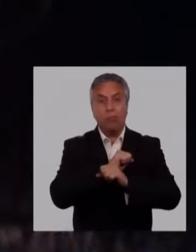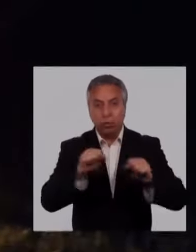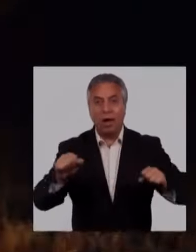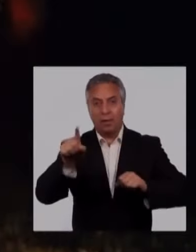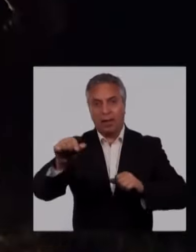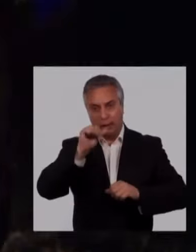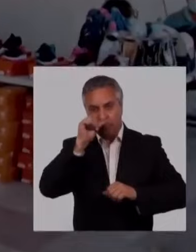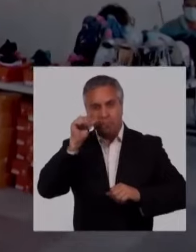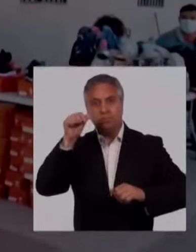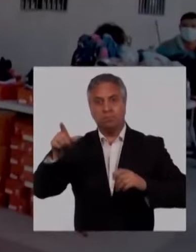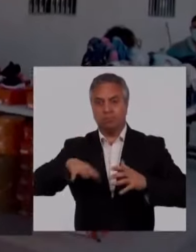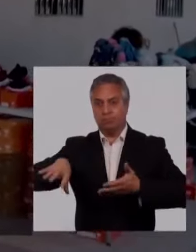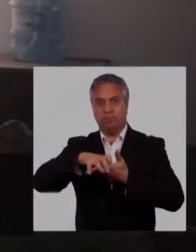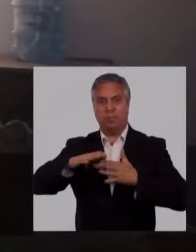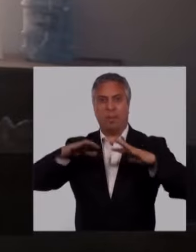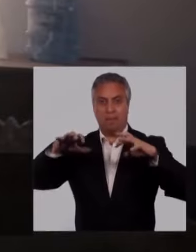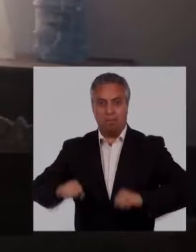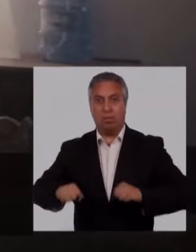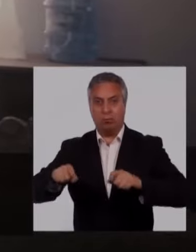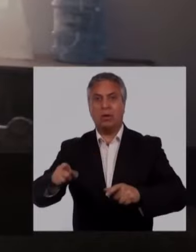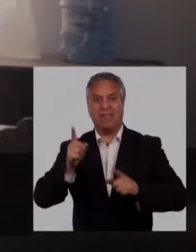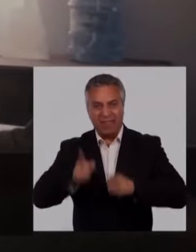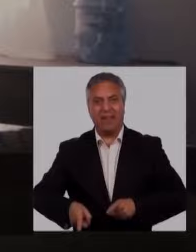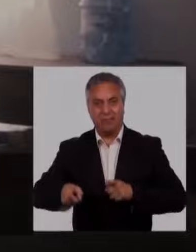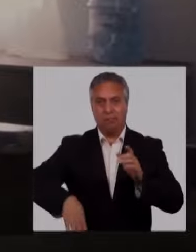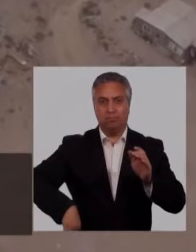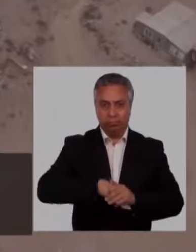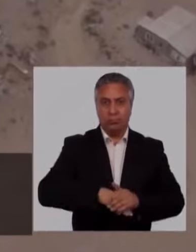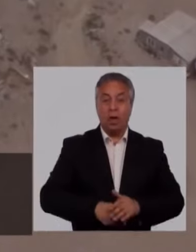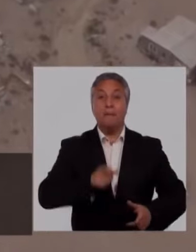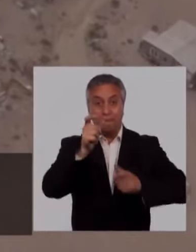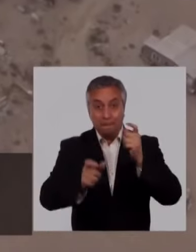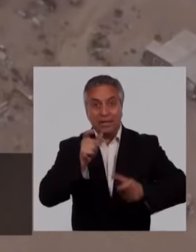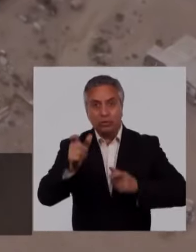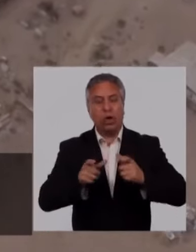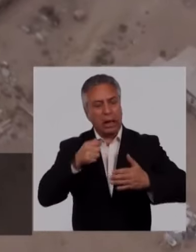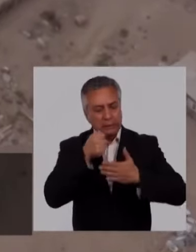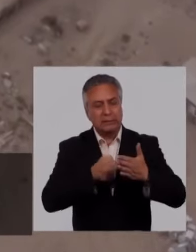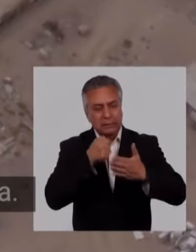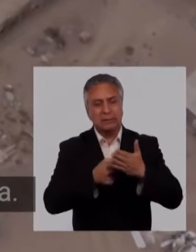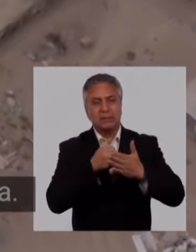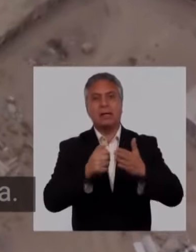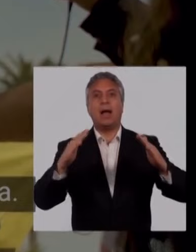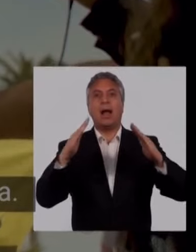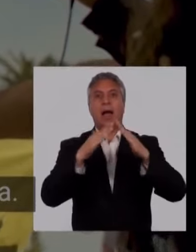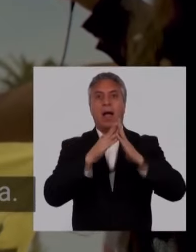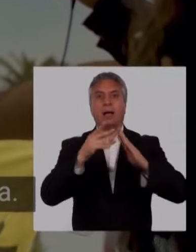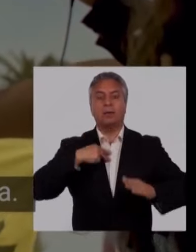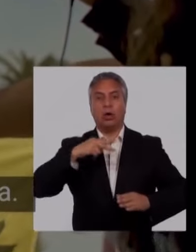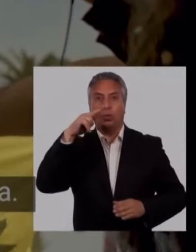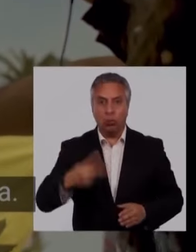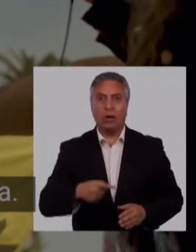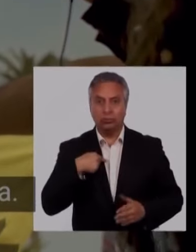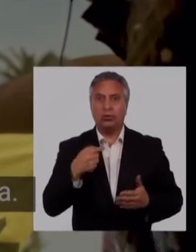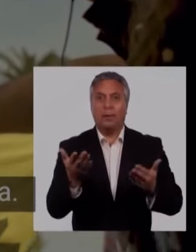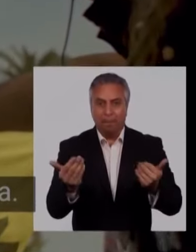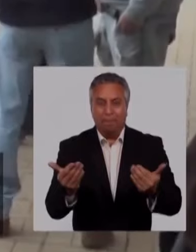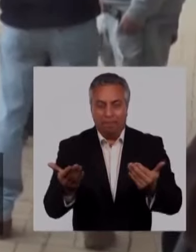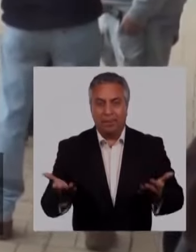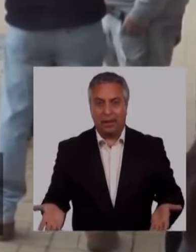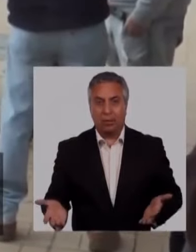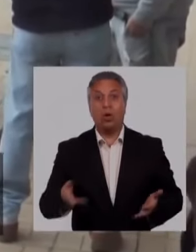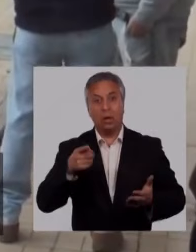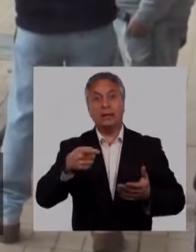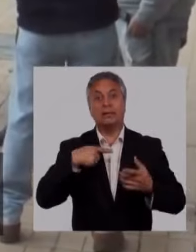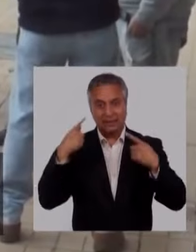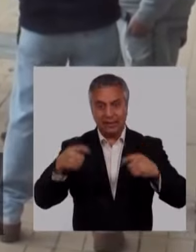tenemos que sacarlos de ahí. Se trata de aquellas personas que luchan y esperan por tener una casa propia. Y llevan demasiados años esperando por ella. Se trata